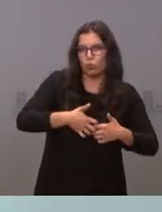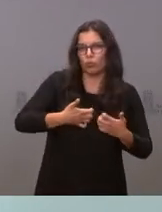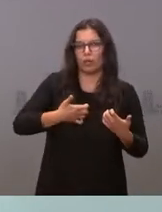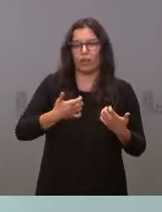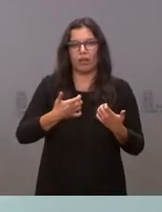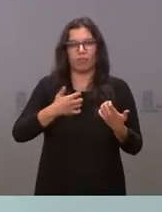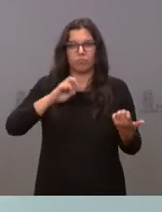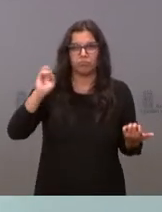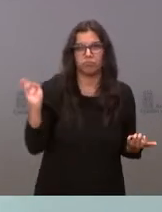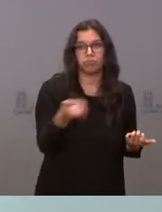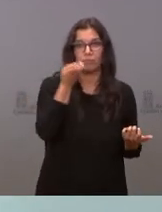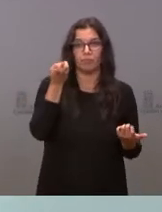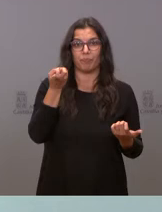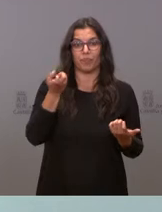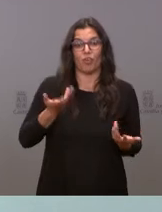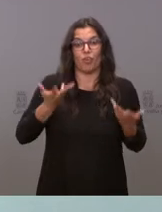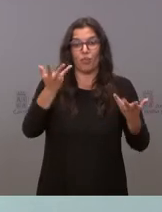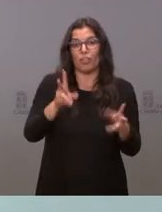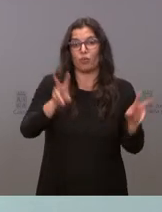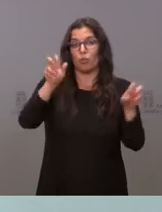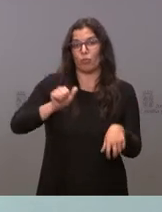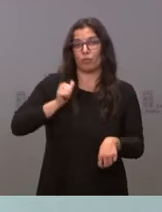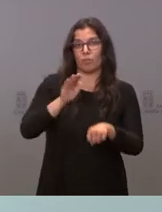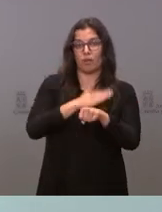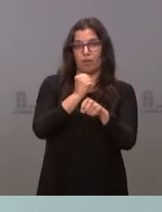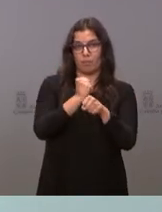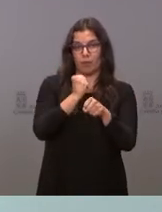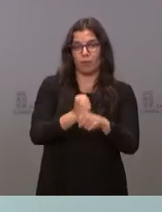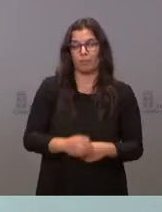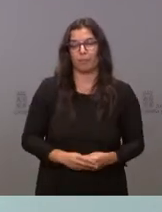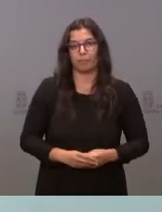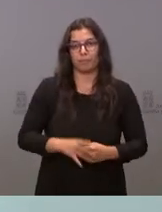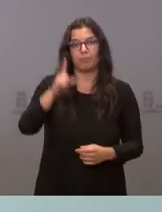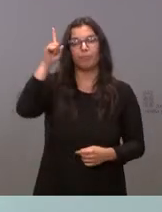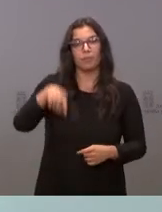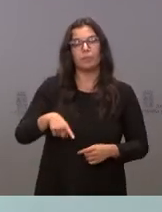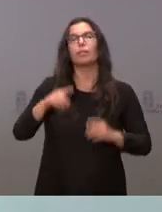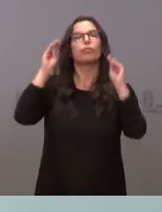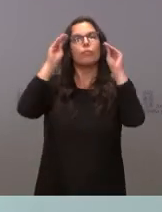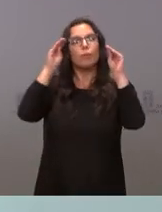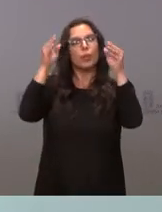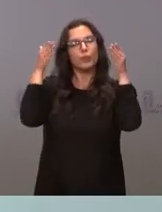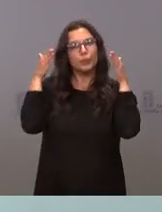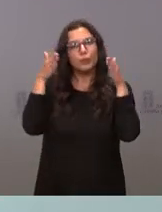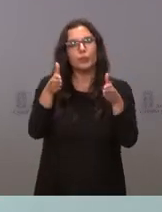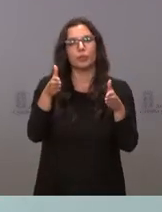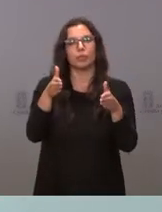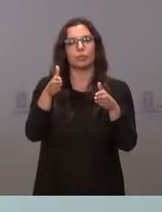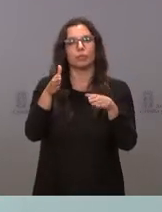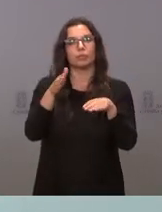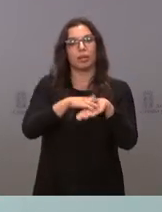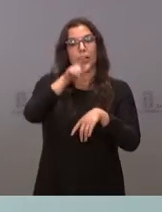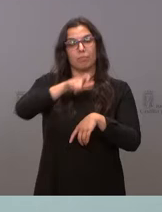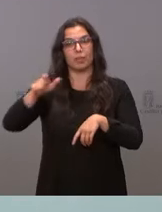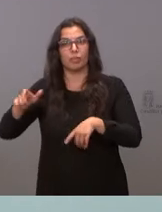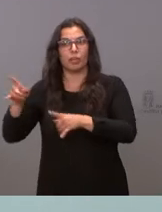con nuevas posibilidades de empleo. También la formación está enfocada a retener y